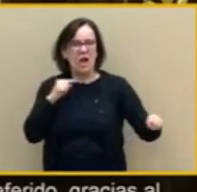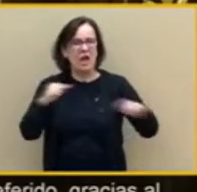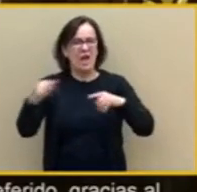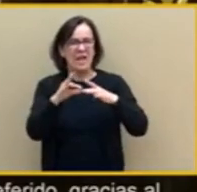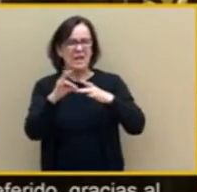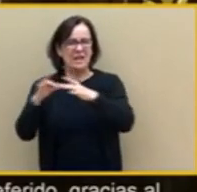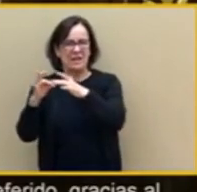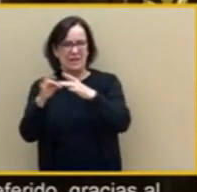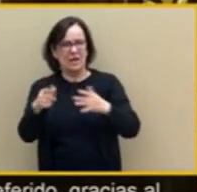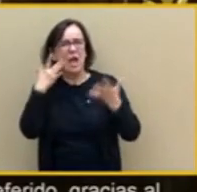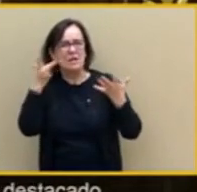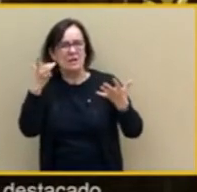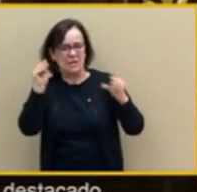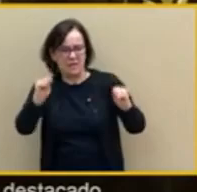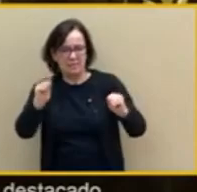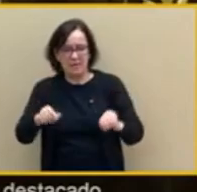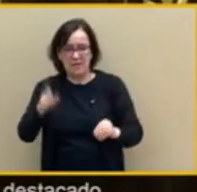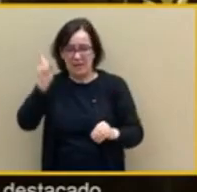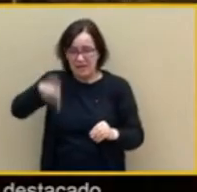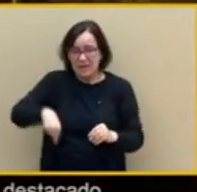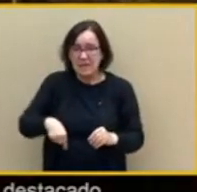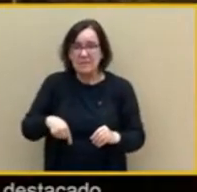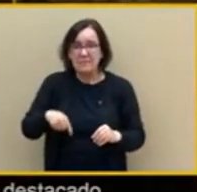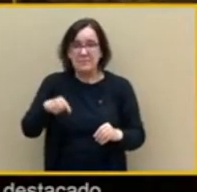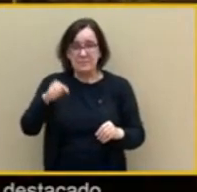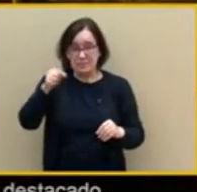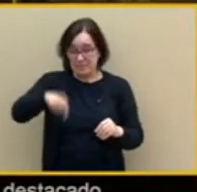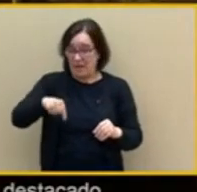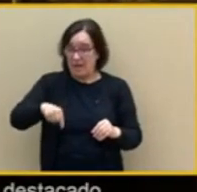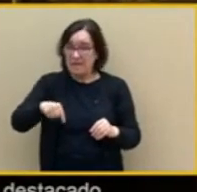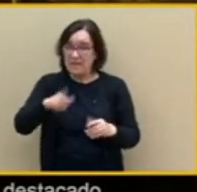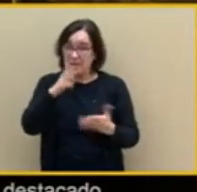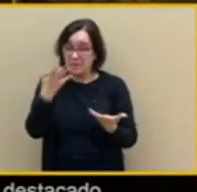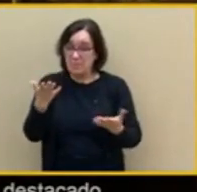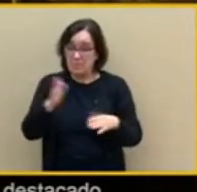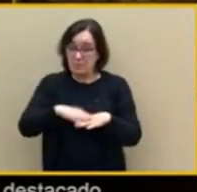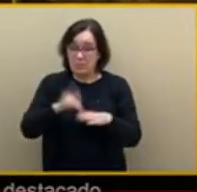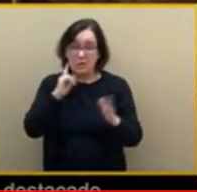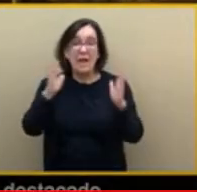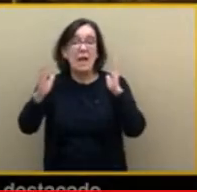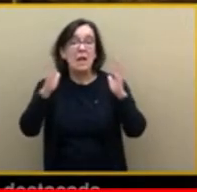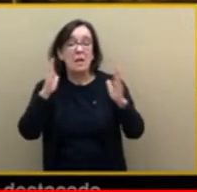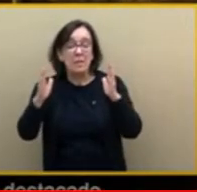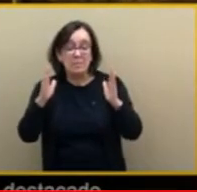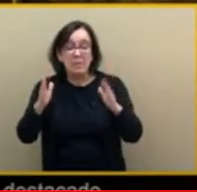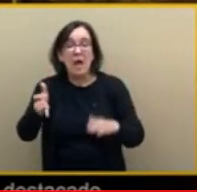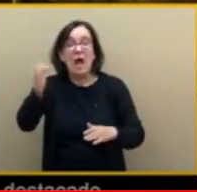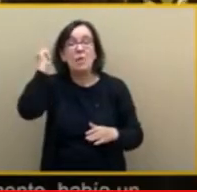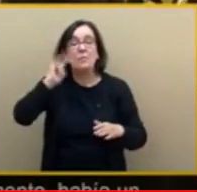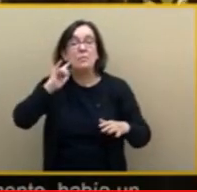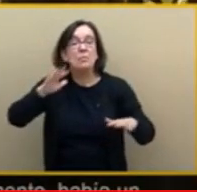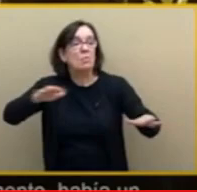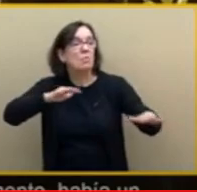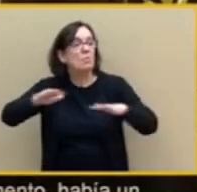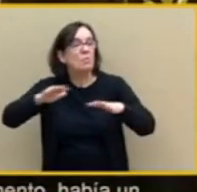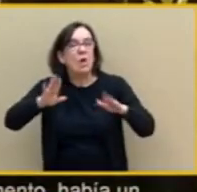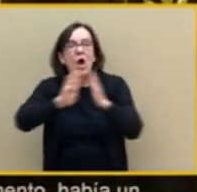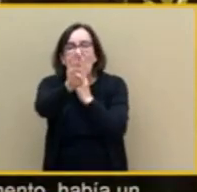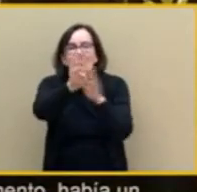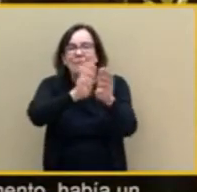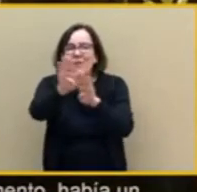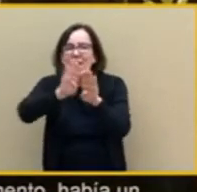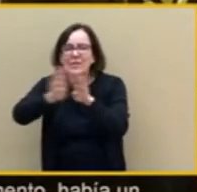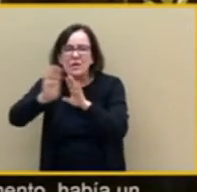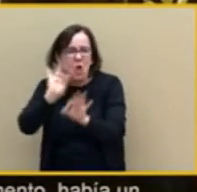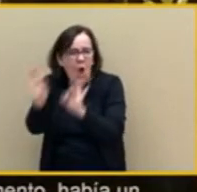señor Tamames, porque en aquel momento había un movimiento vecinal organizado que era espectacular, que sí, también trajo